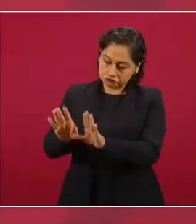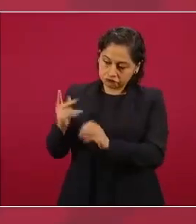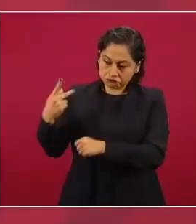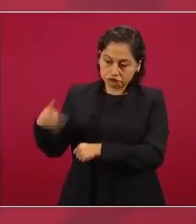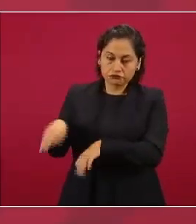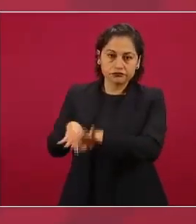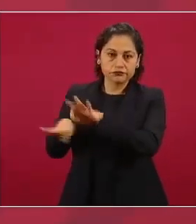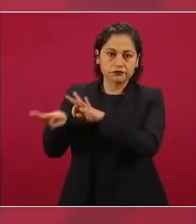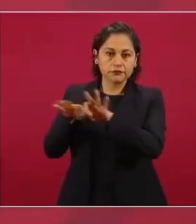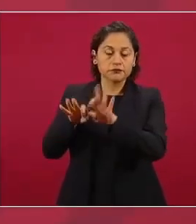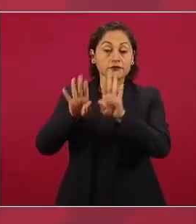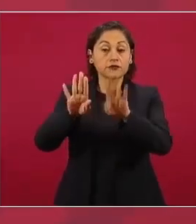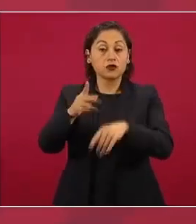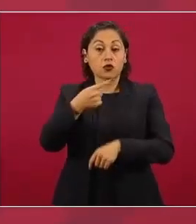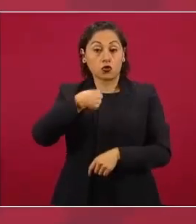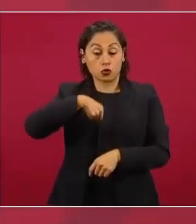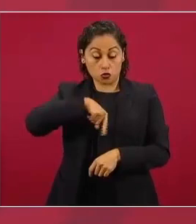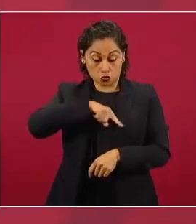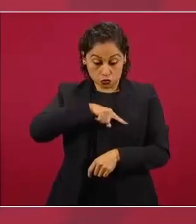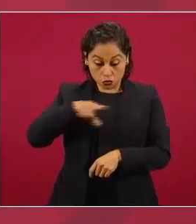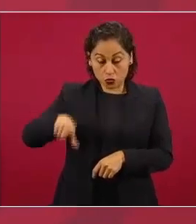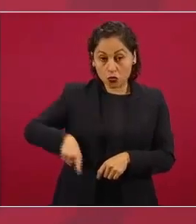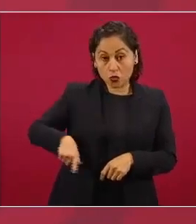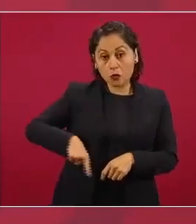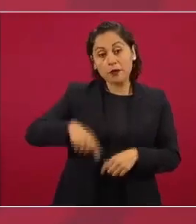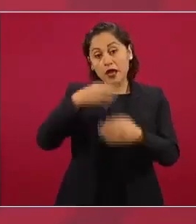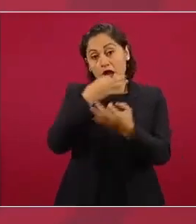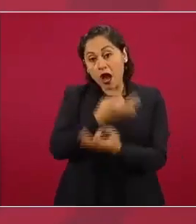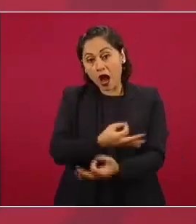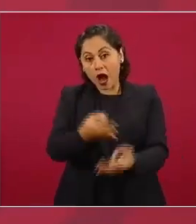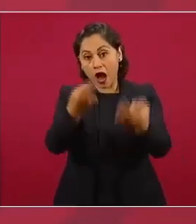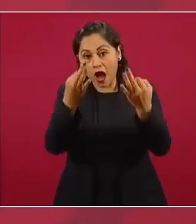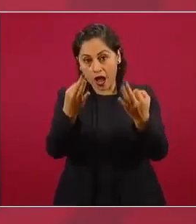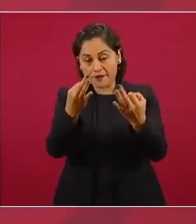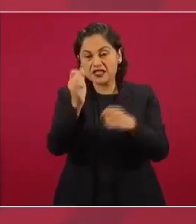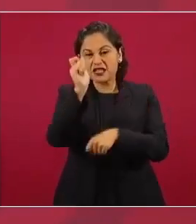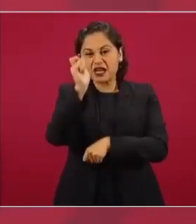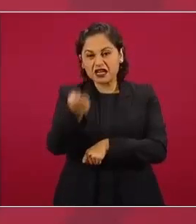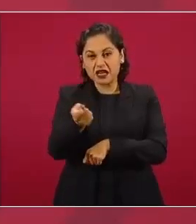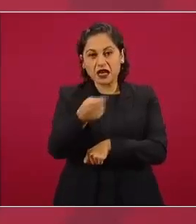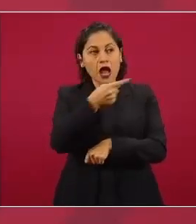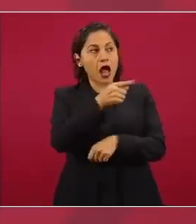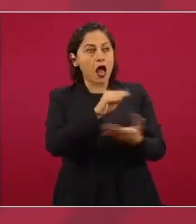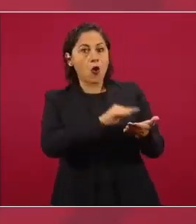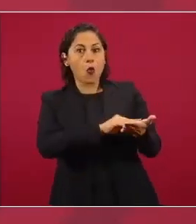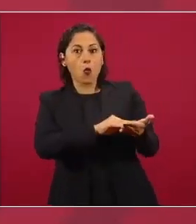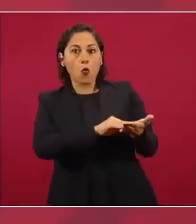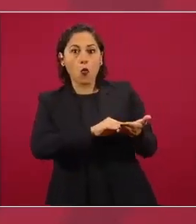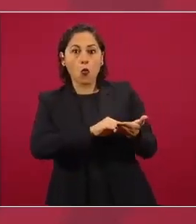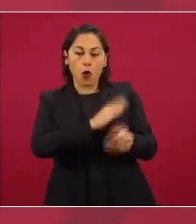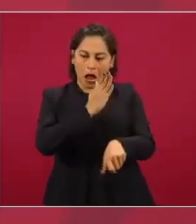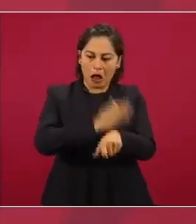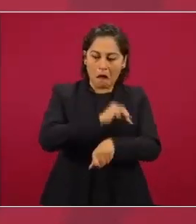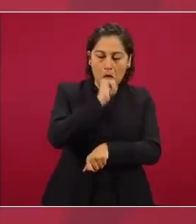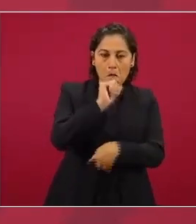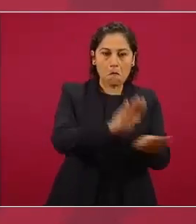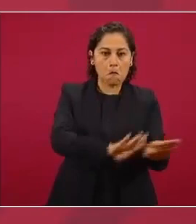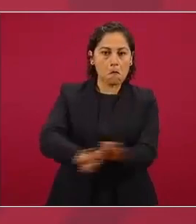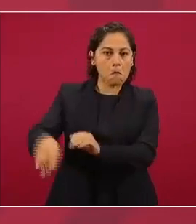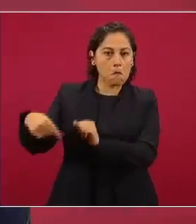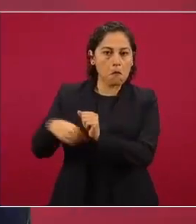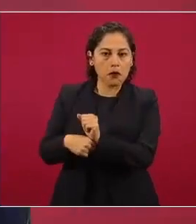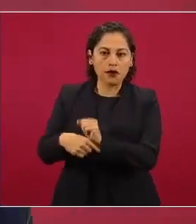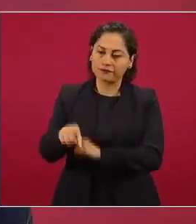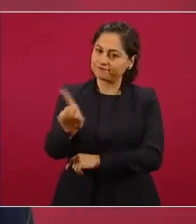no hay impunidad para nadie y al mismo tiempo